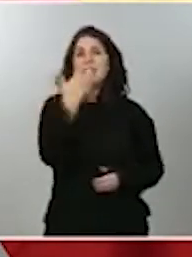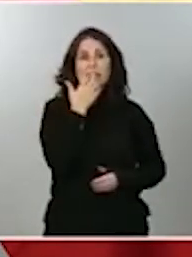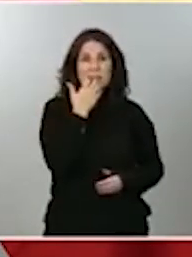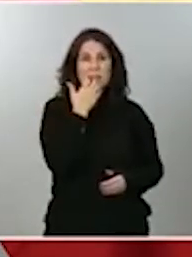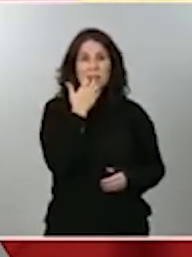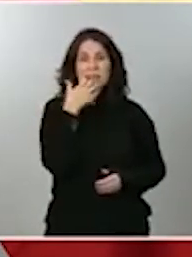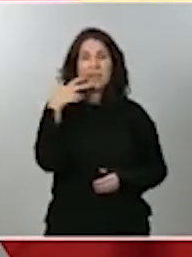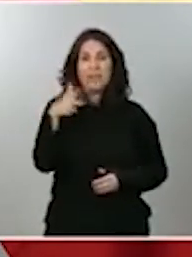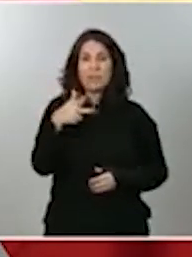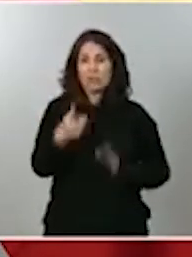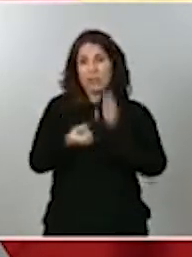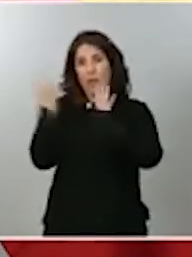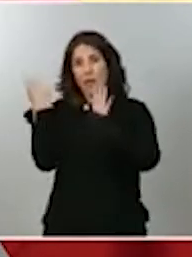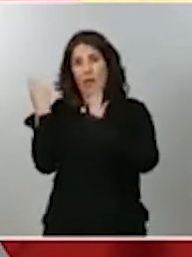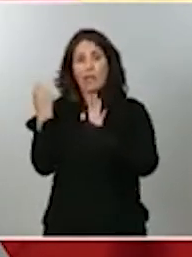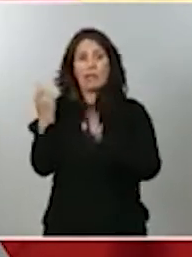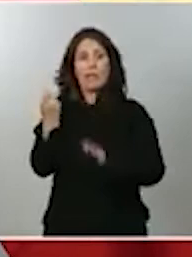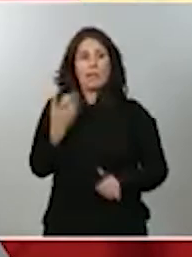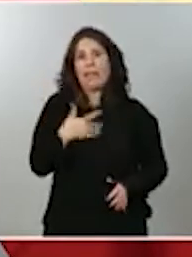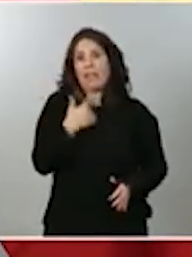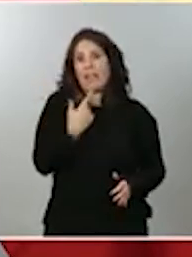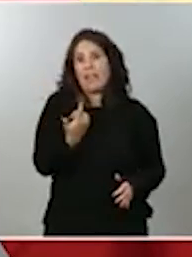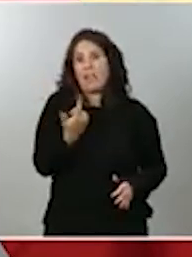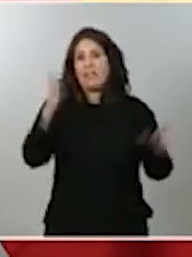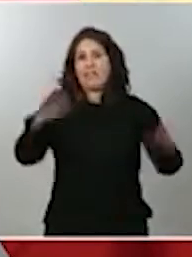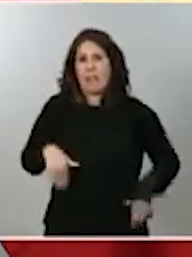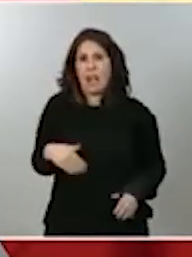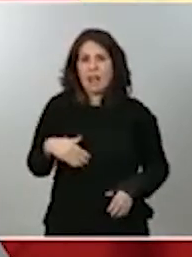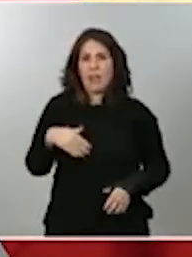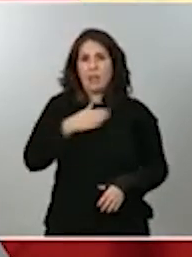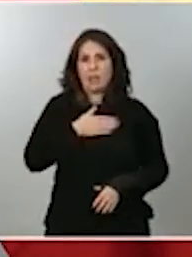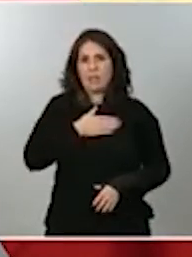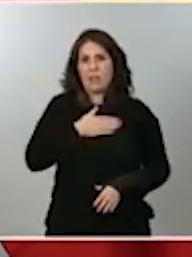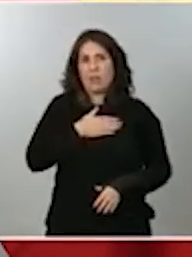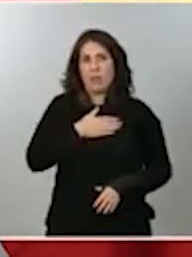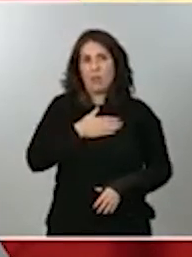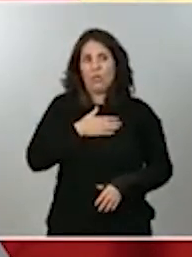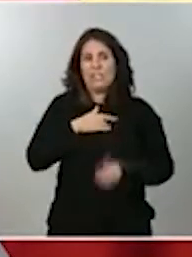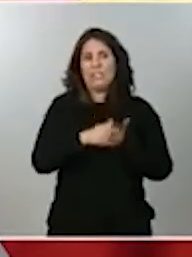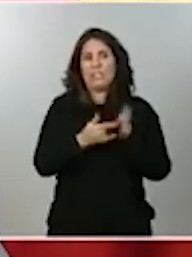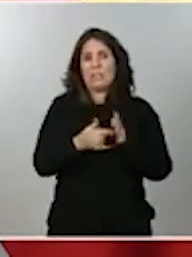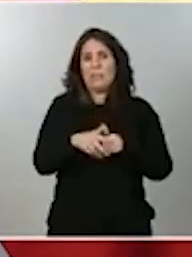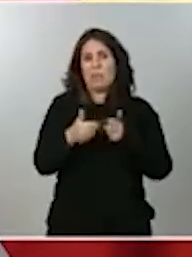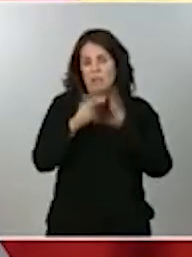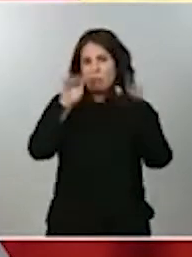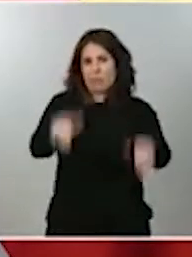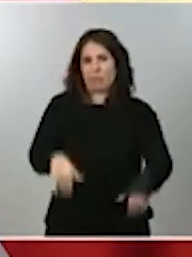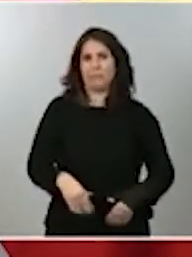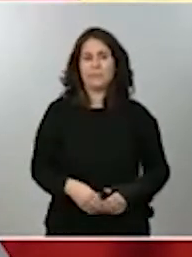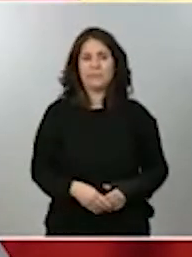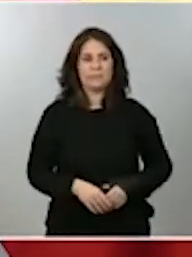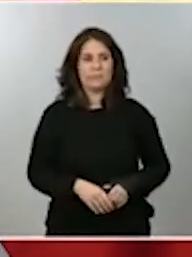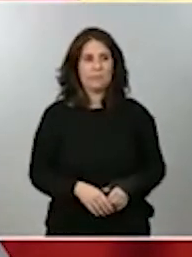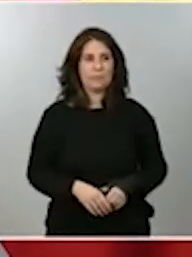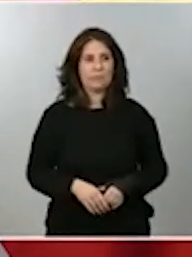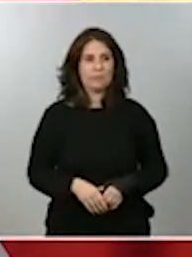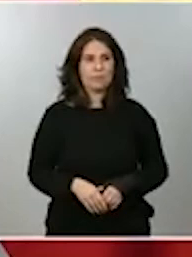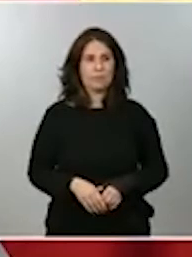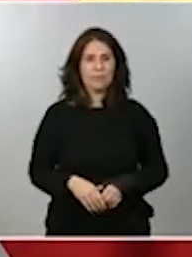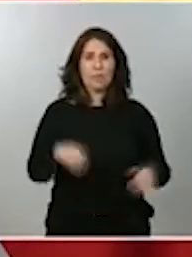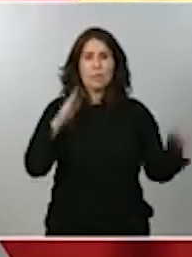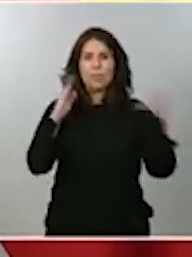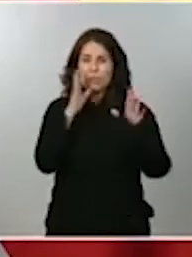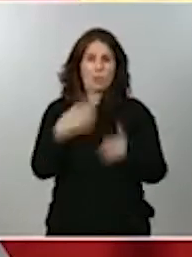devaluando nuestro sistema democrático. El momento es ahora, y